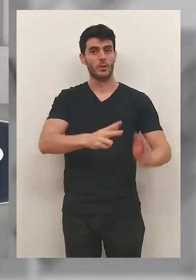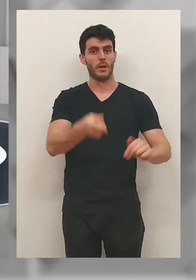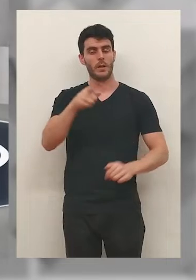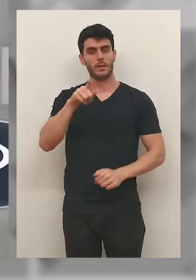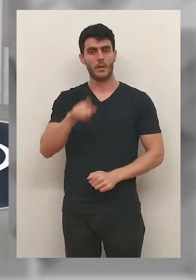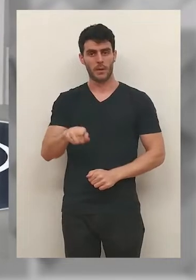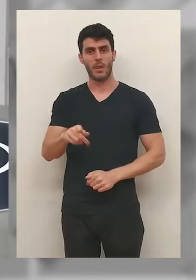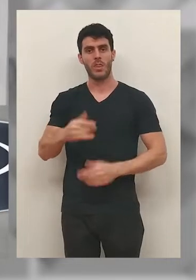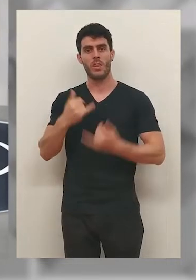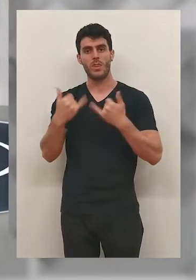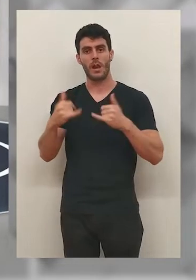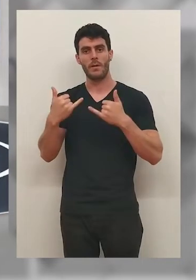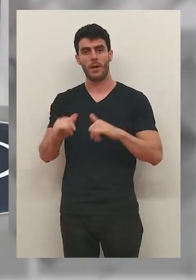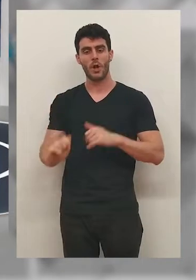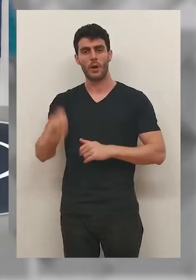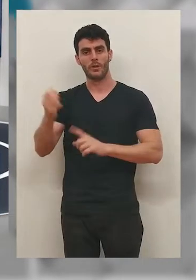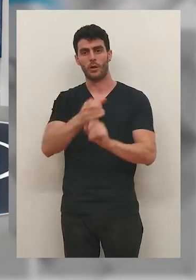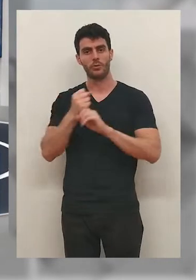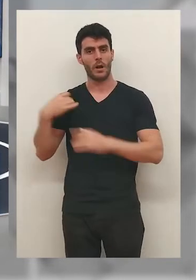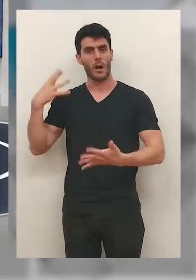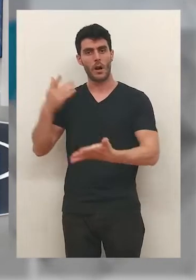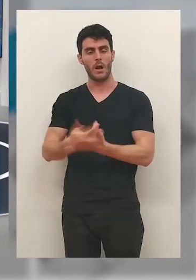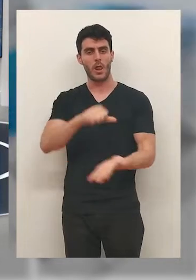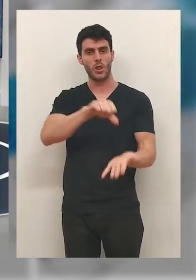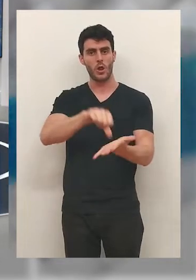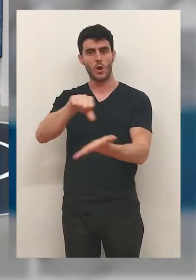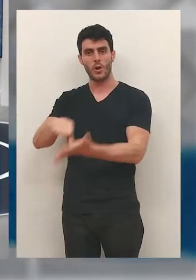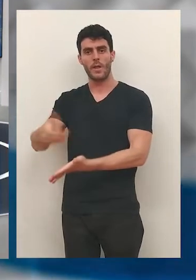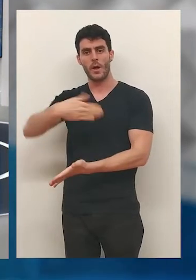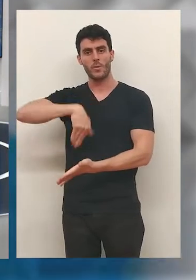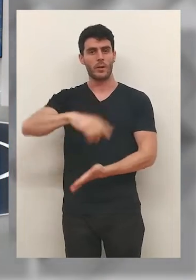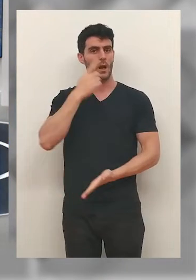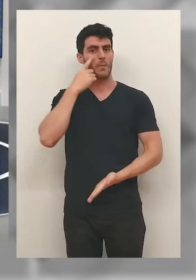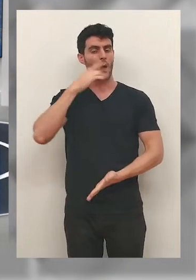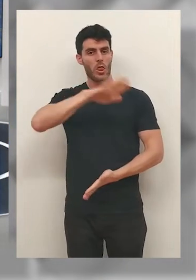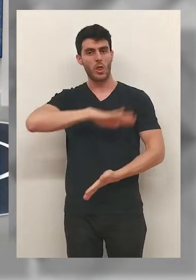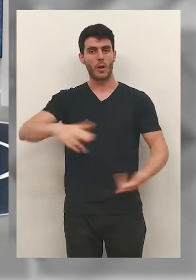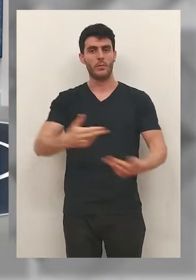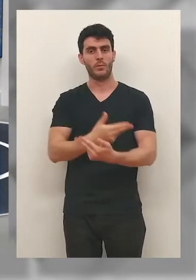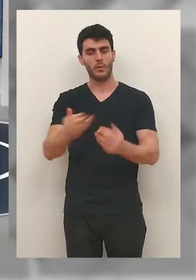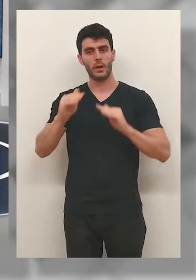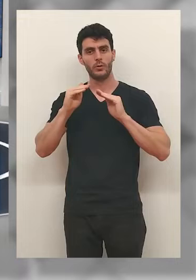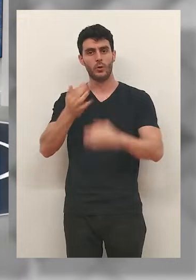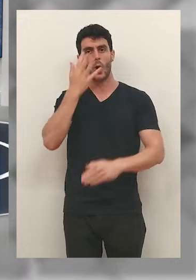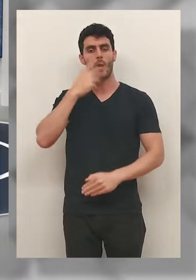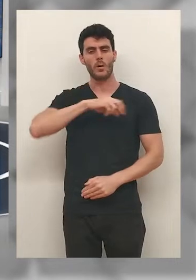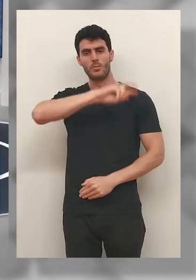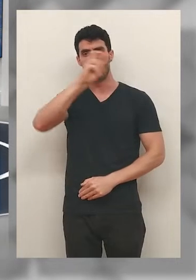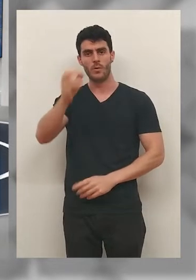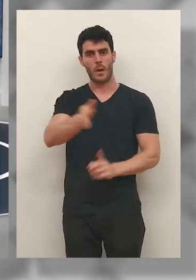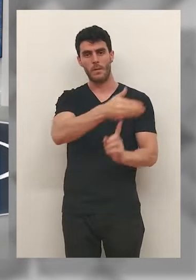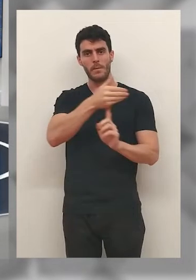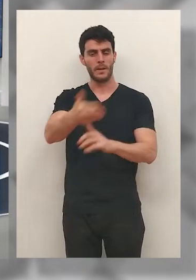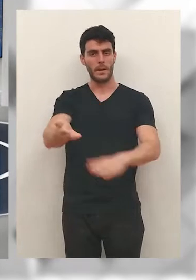una reivindicación de derechos y libertades y también la celebración de los logros conseguidos. Nuestras ciudades ven estos días como sus espacios públicos